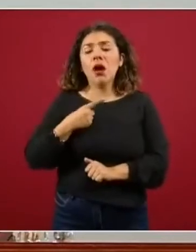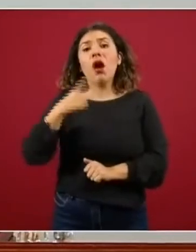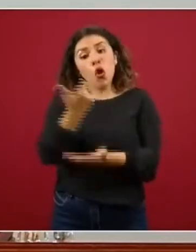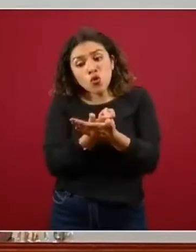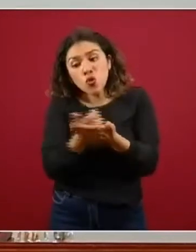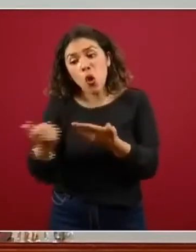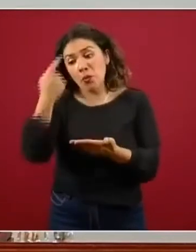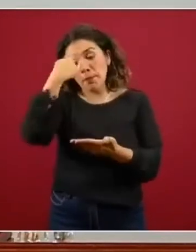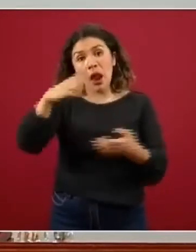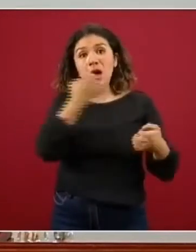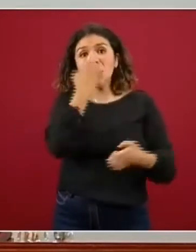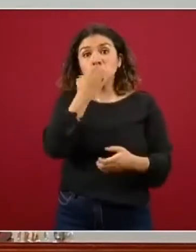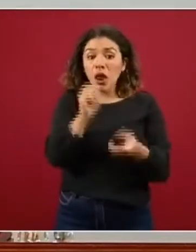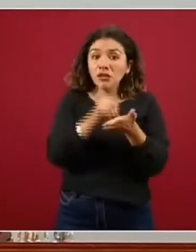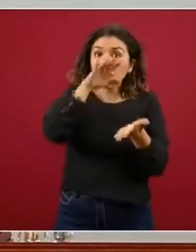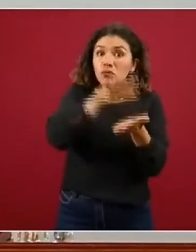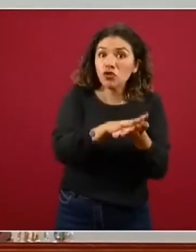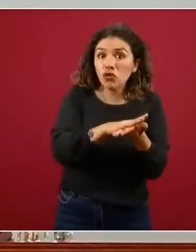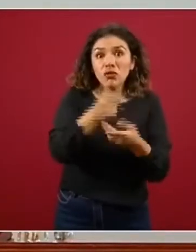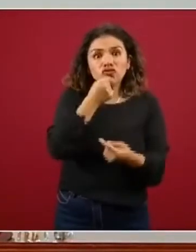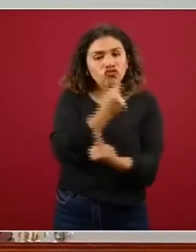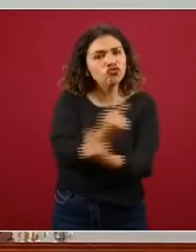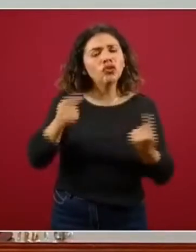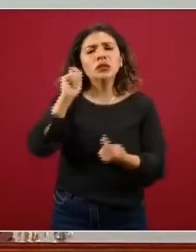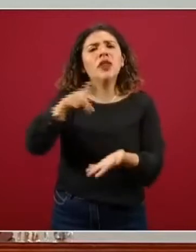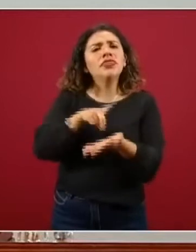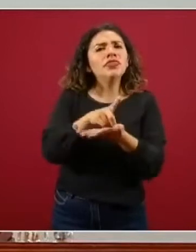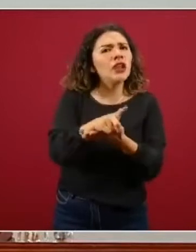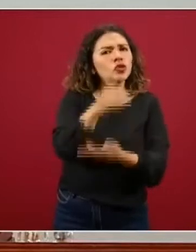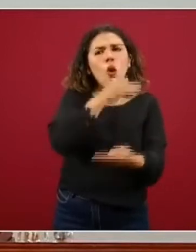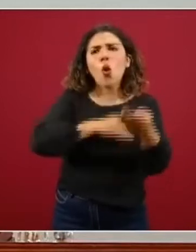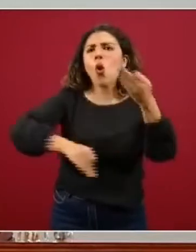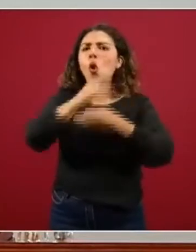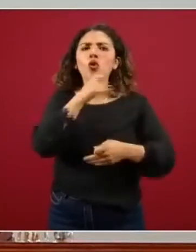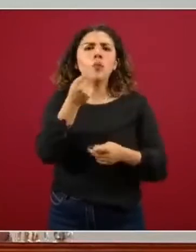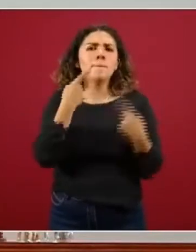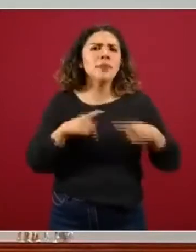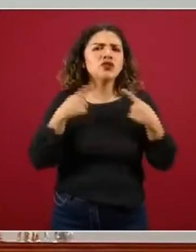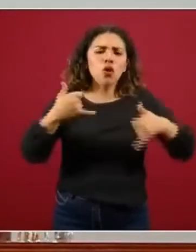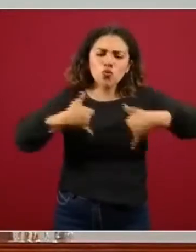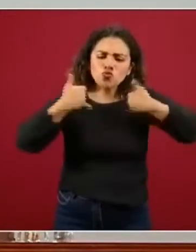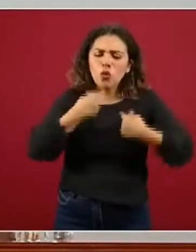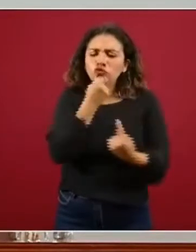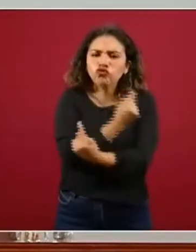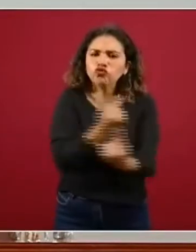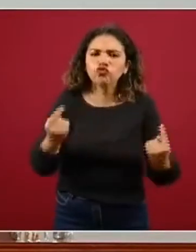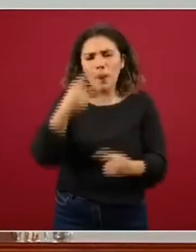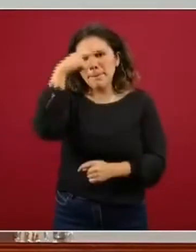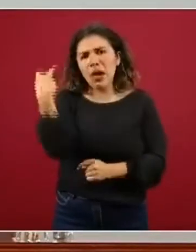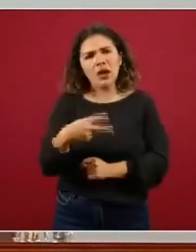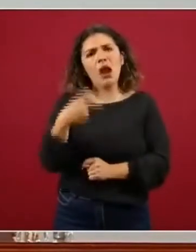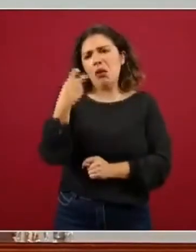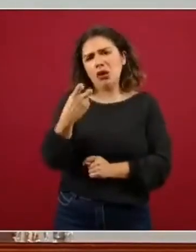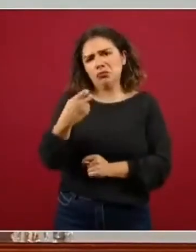la educación pública que es un derecho de todas las niñas todos los niños todos los jóvenes de todos los mexicanos